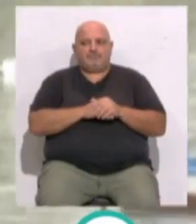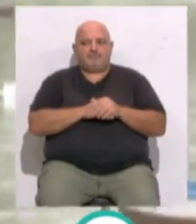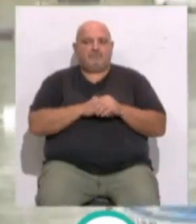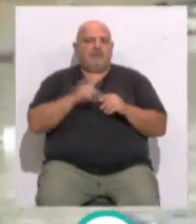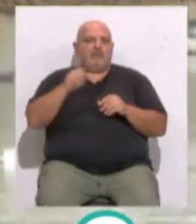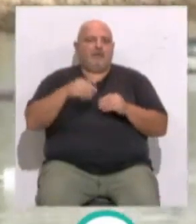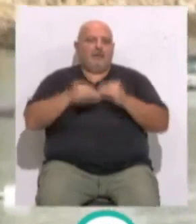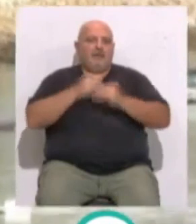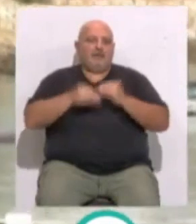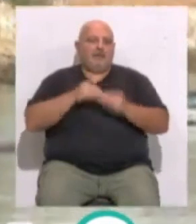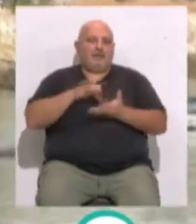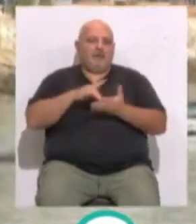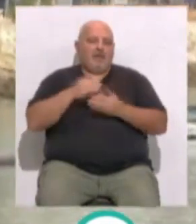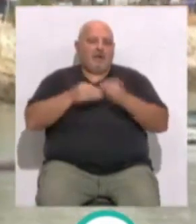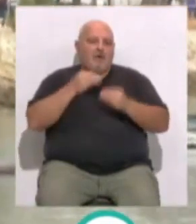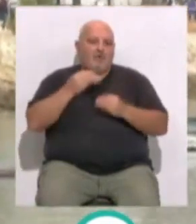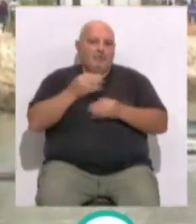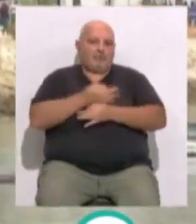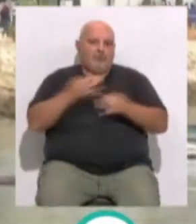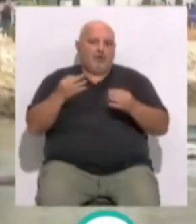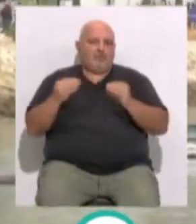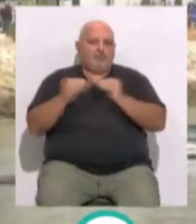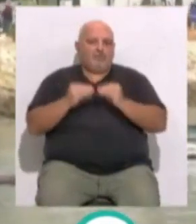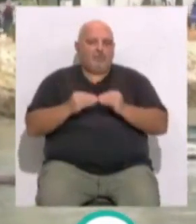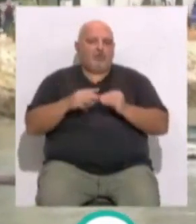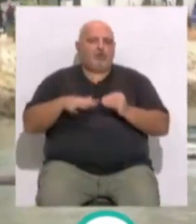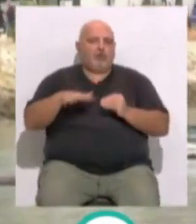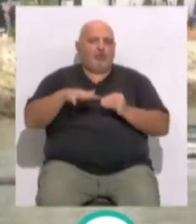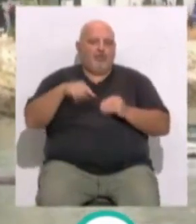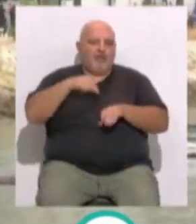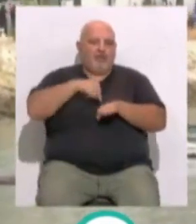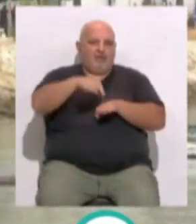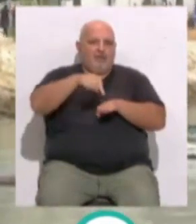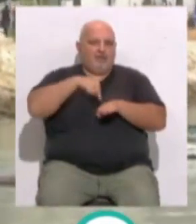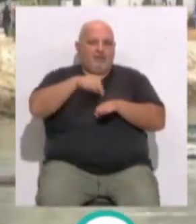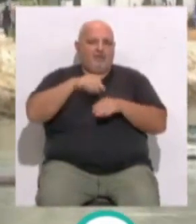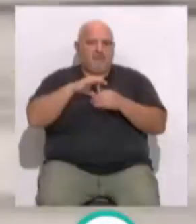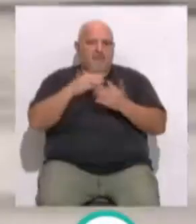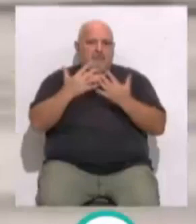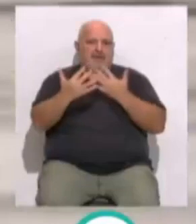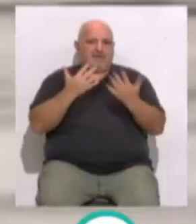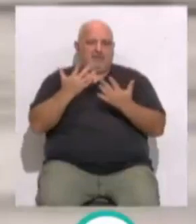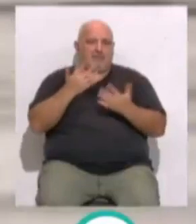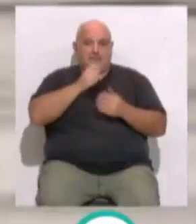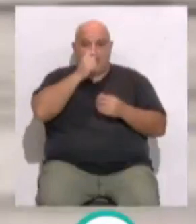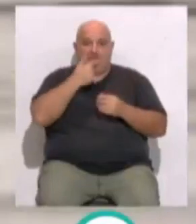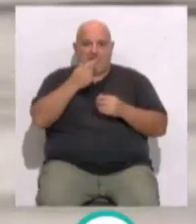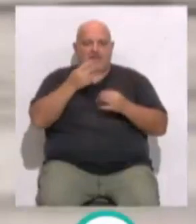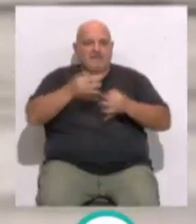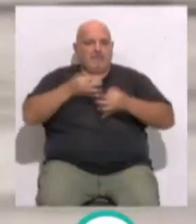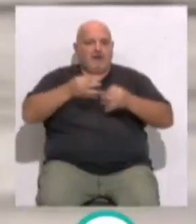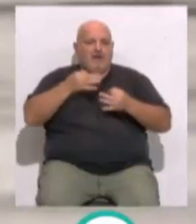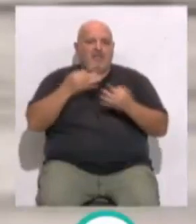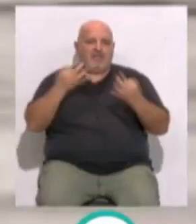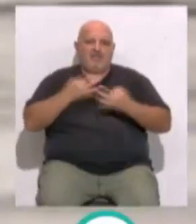sino también hay que realizarlas bien y culminarlas acorde al lugar donde están. En este caso, este bonito paseo que desde el Partido Socialista siempre hemos